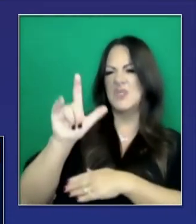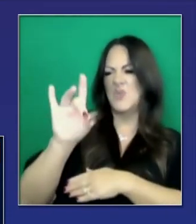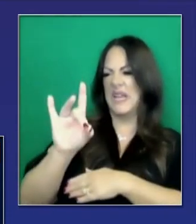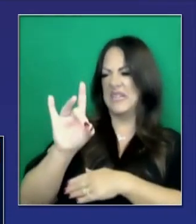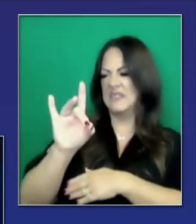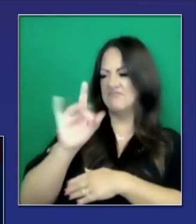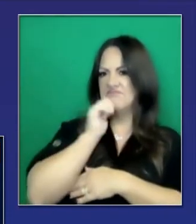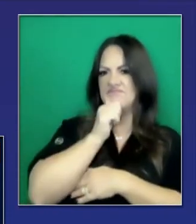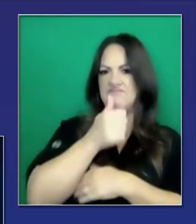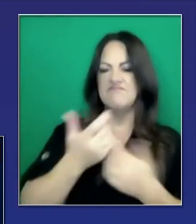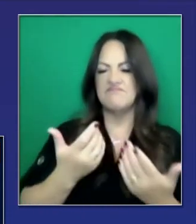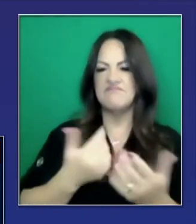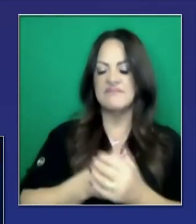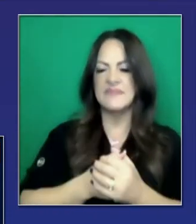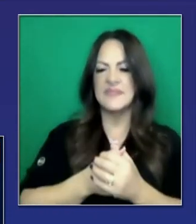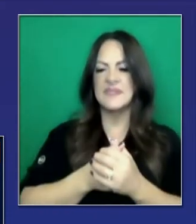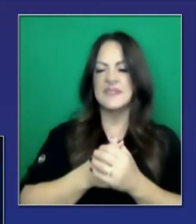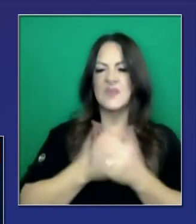equipo nuevo que está llegando.